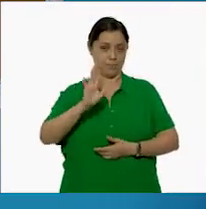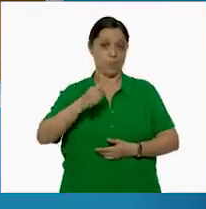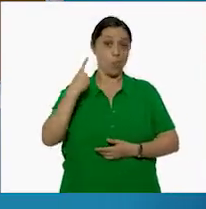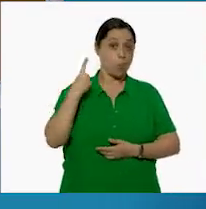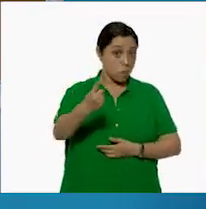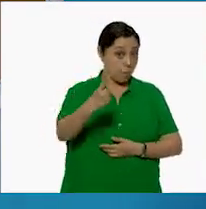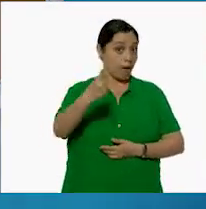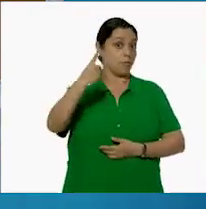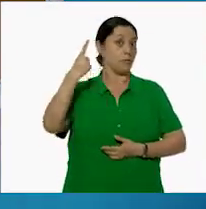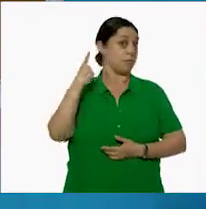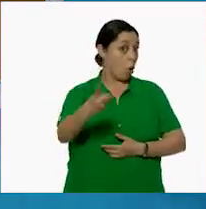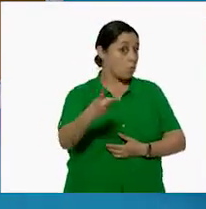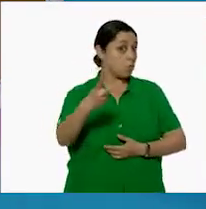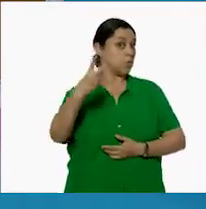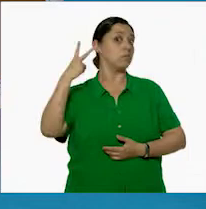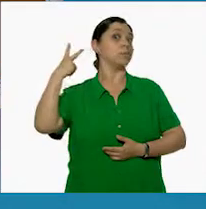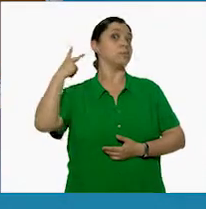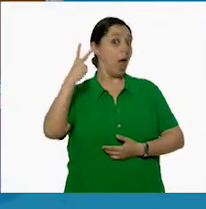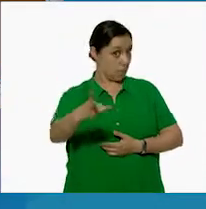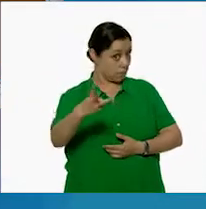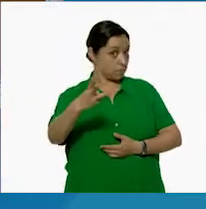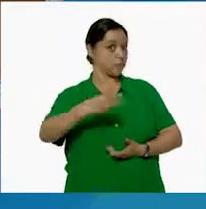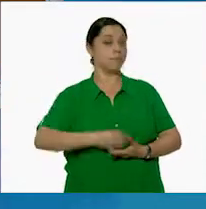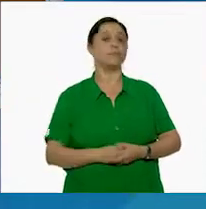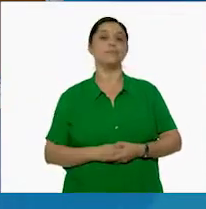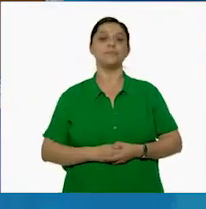Una, dos, tres.